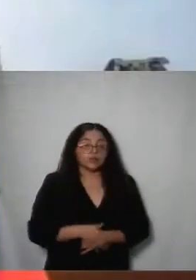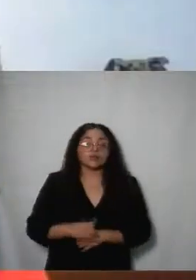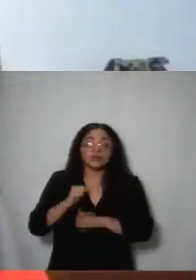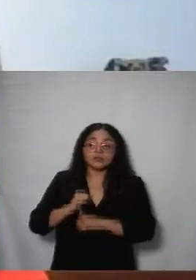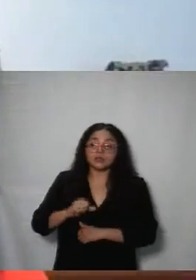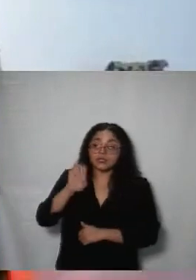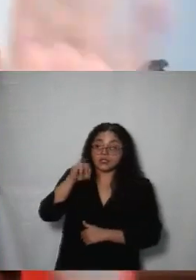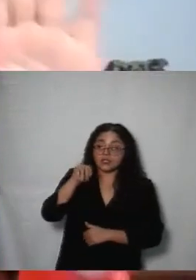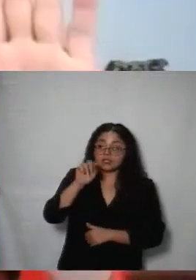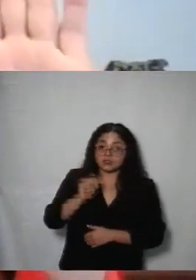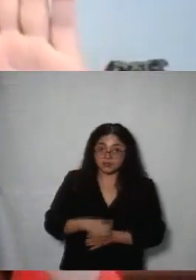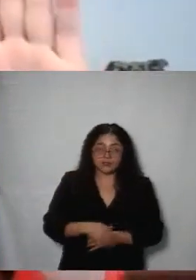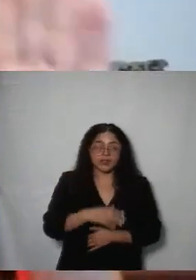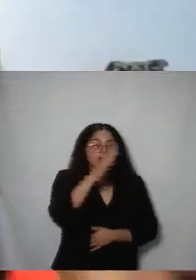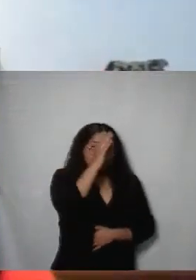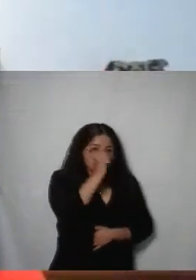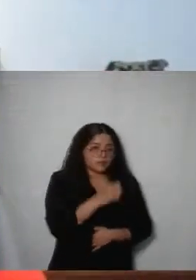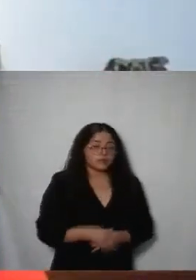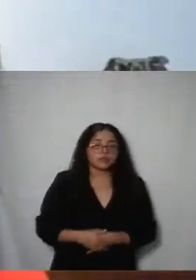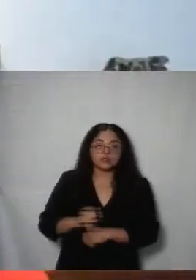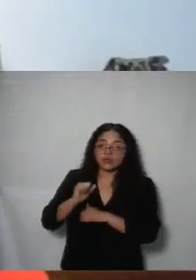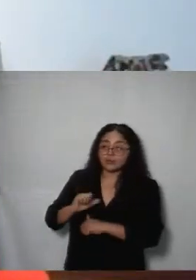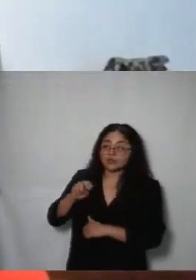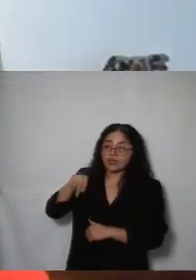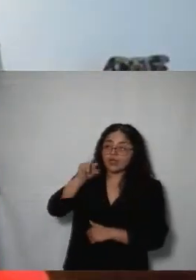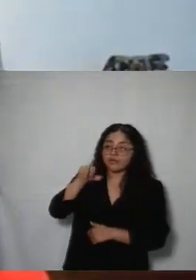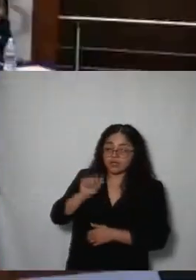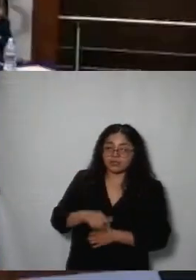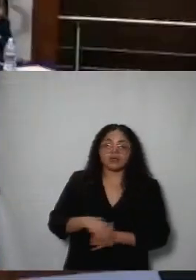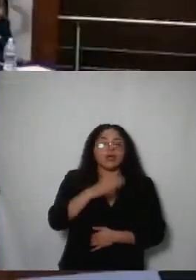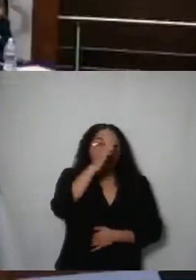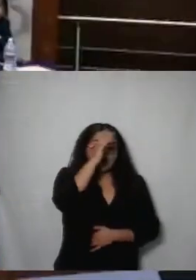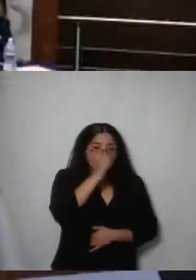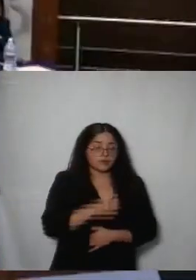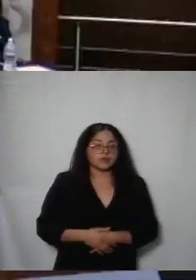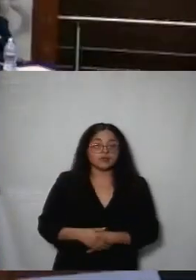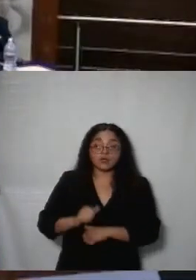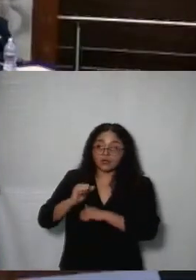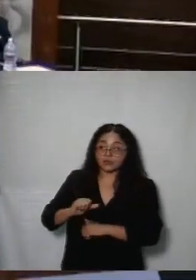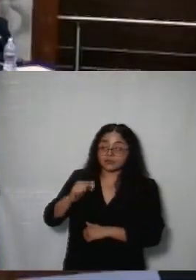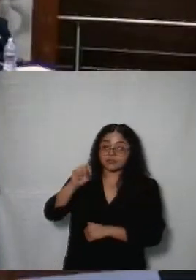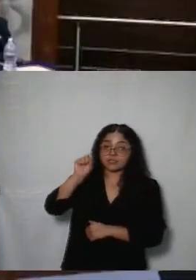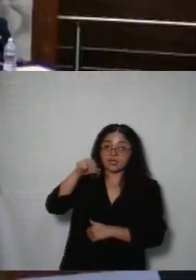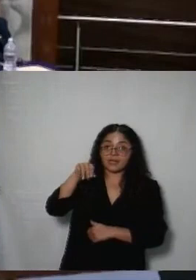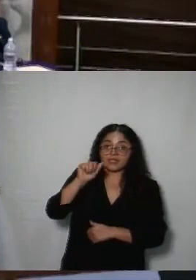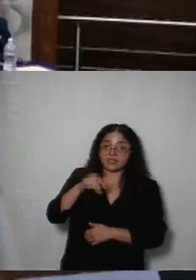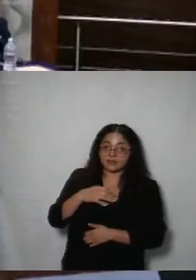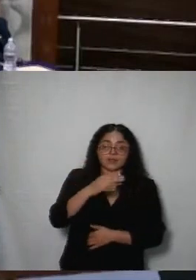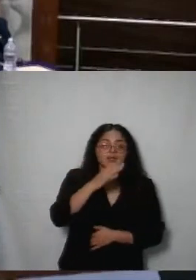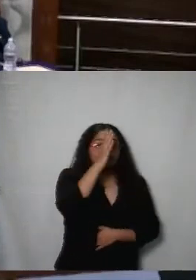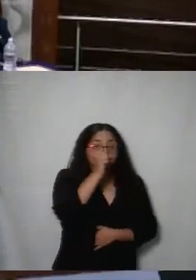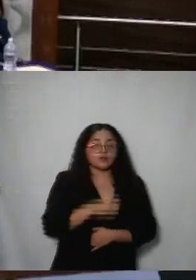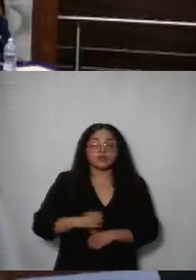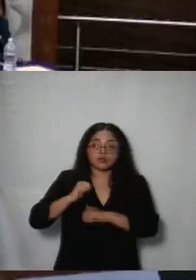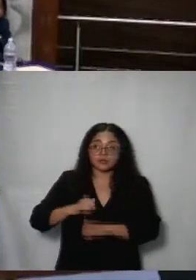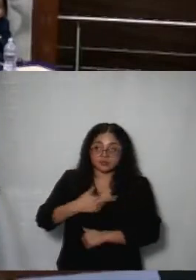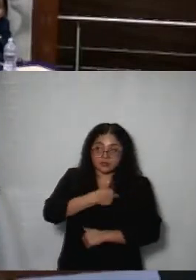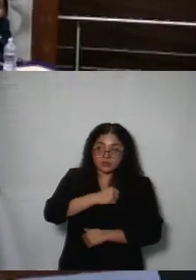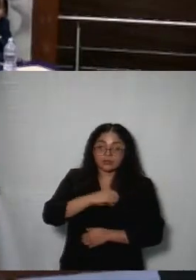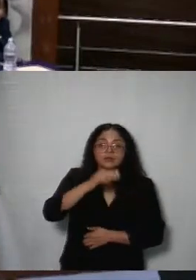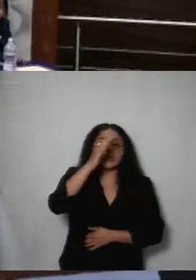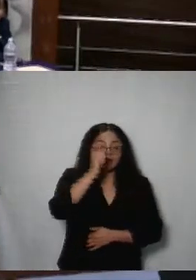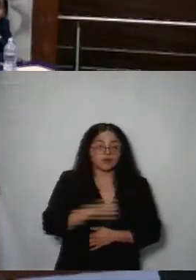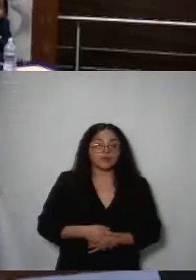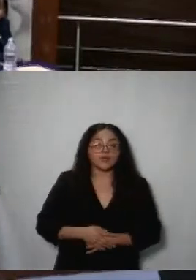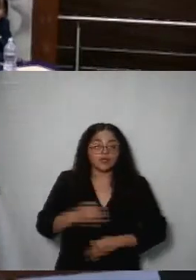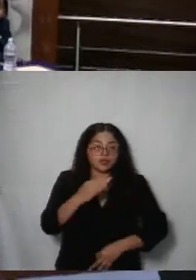Comisionada Enriquez A favor Comisionada Nava A favor Comisionada San Martín A favor Comisionado